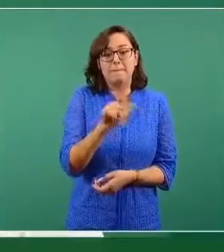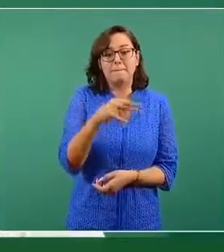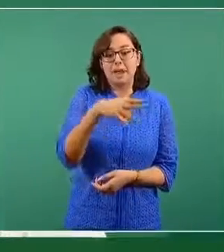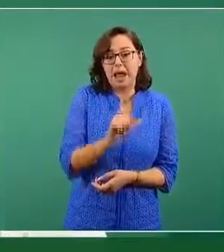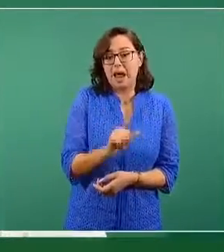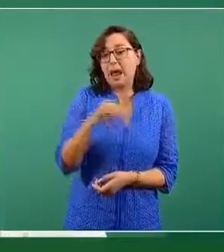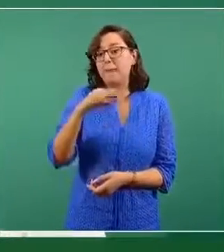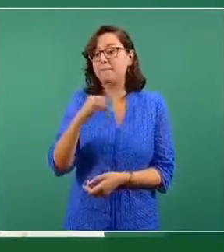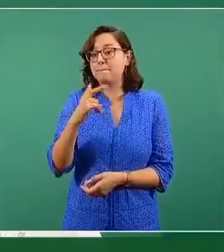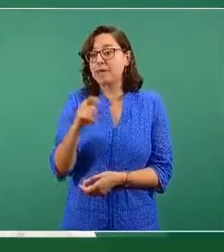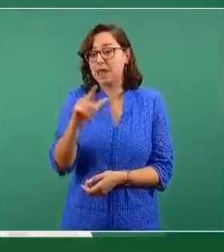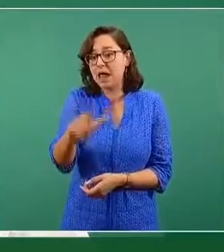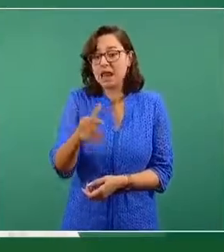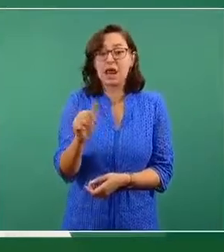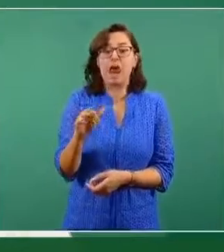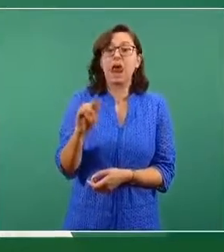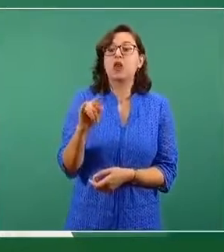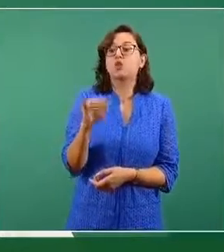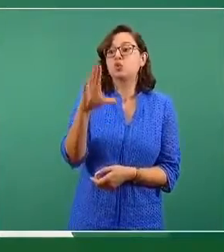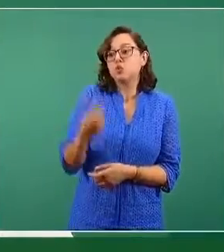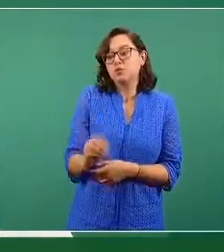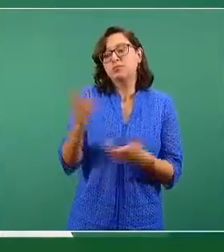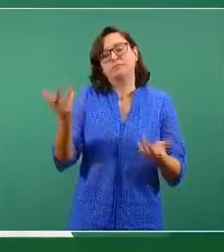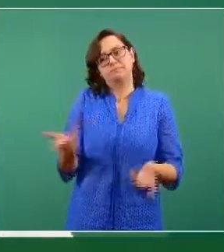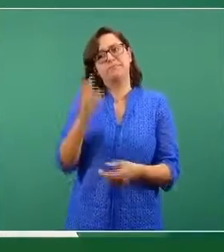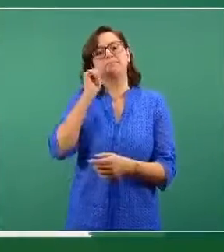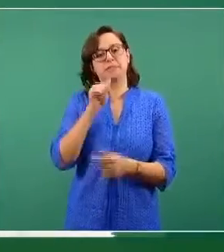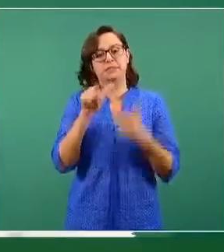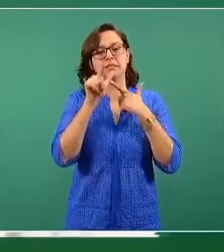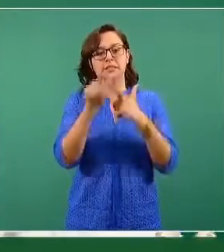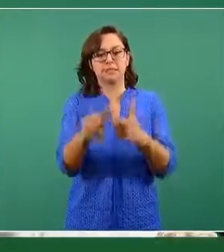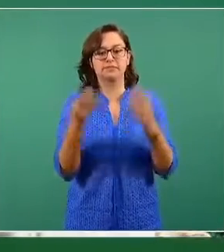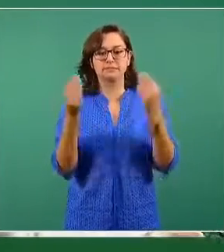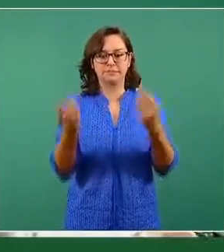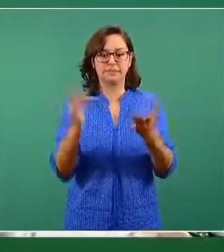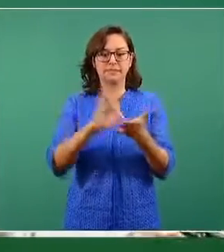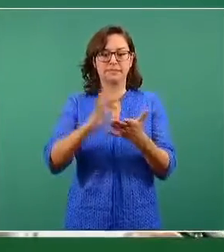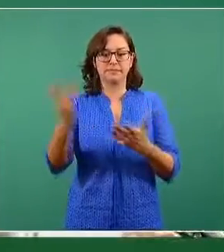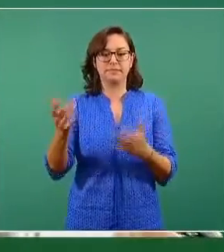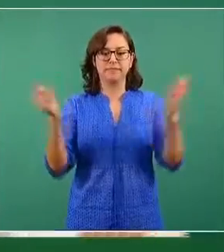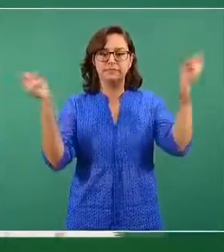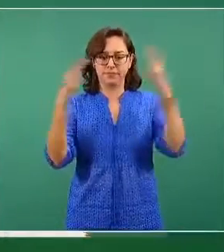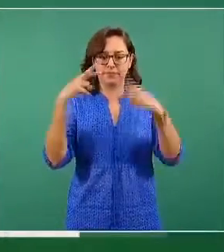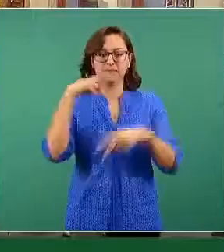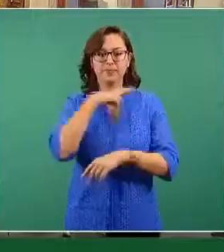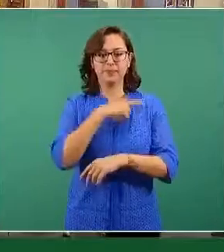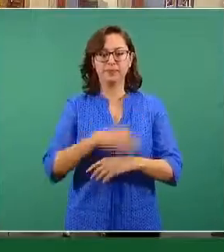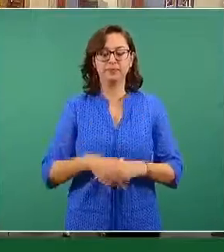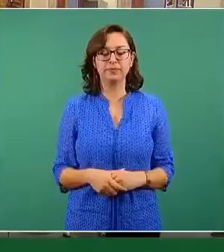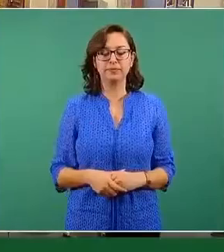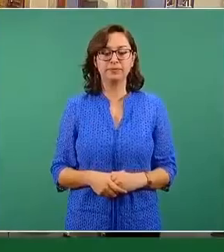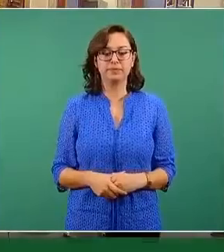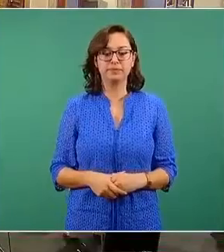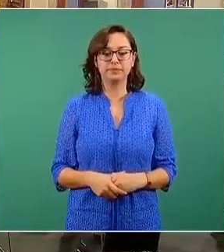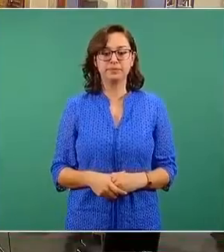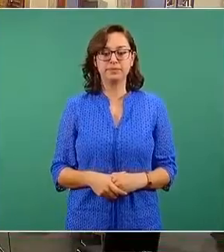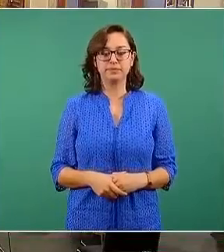compañeros, pero mañana seguimos y seguimos con estos temas. Muchas gracias. Hasta pronto. Gracias.